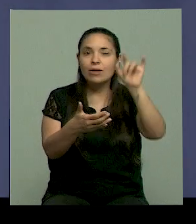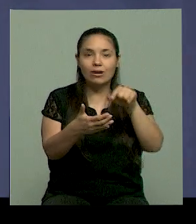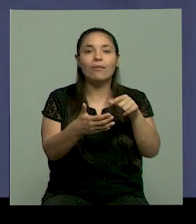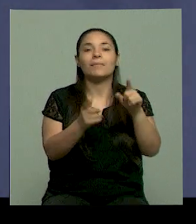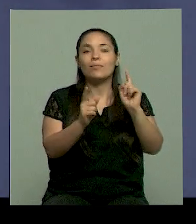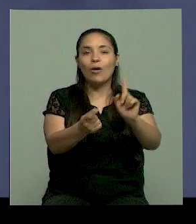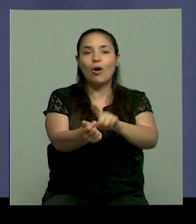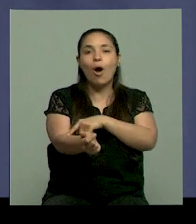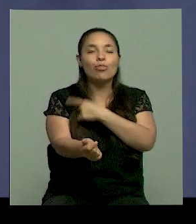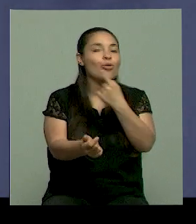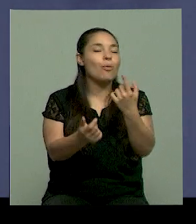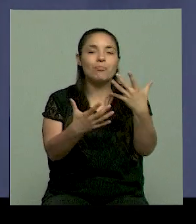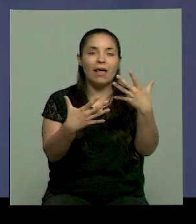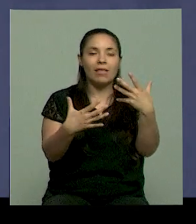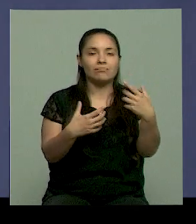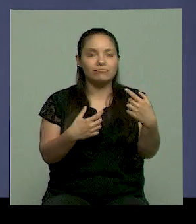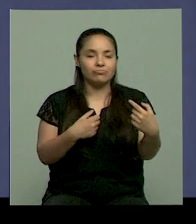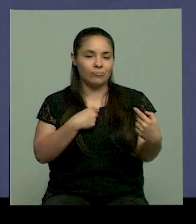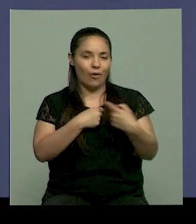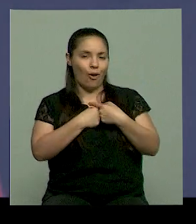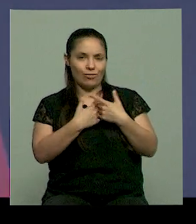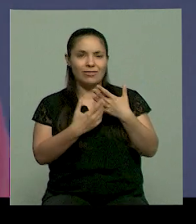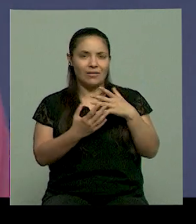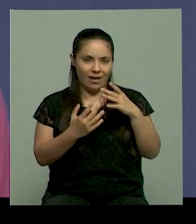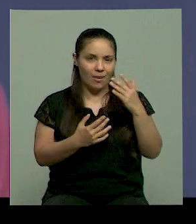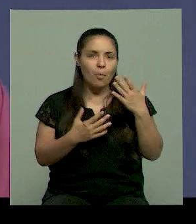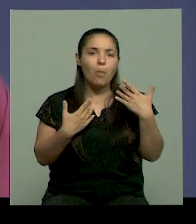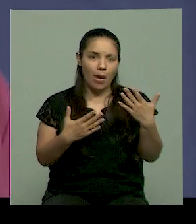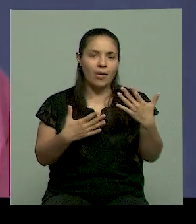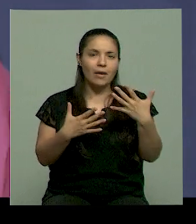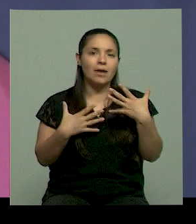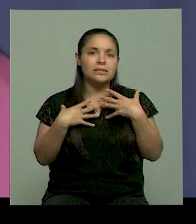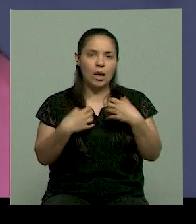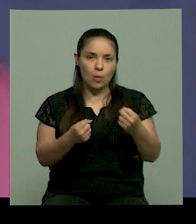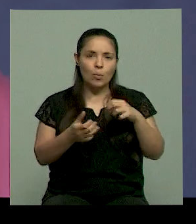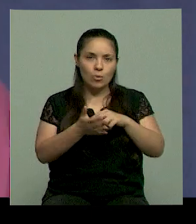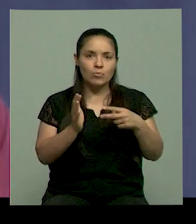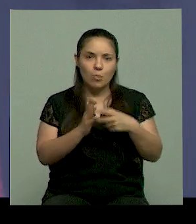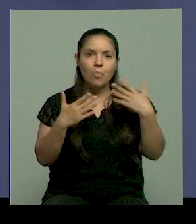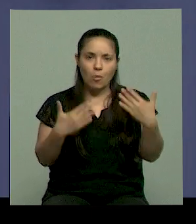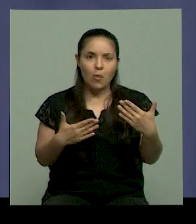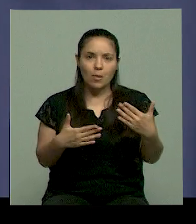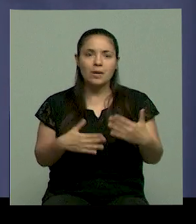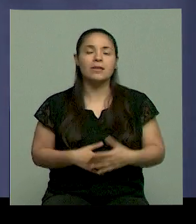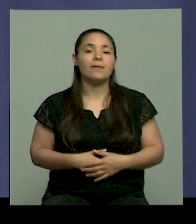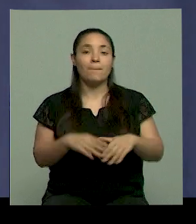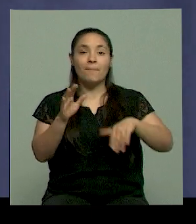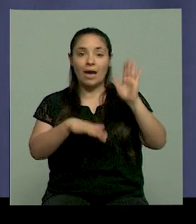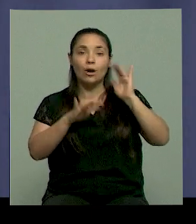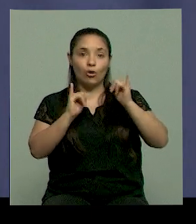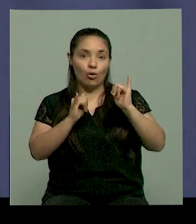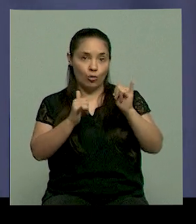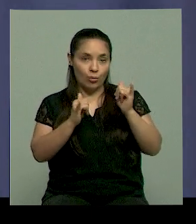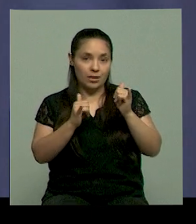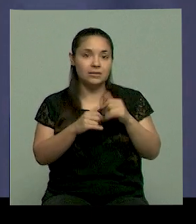dañinos que pueden provocar algún problema de salud importante. Especialmente en adolescentes,